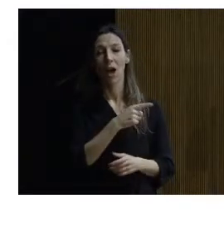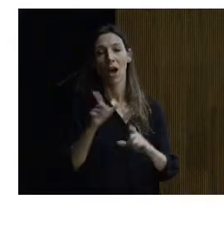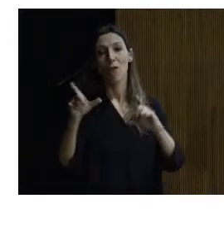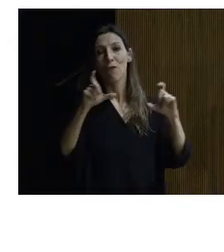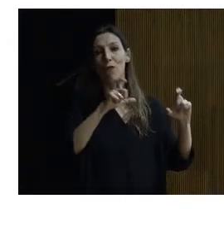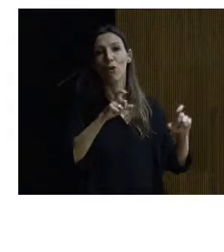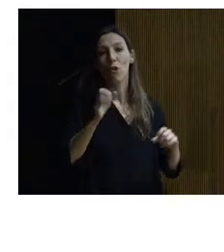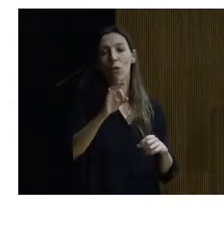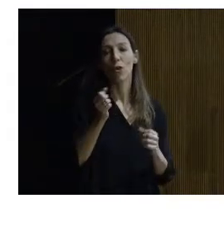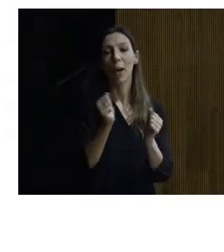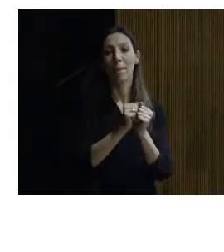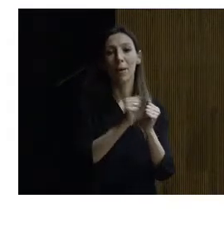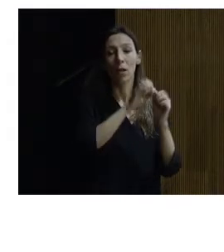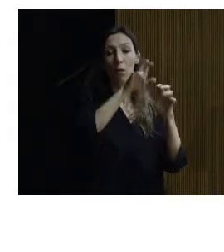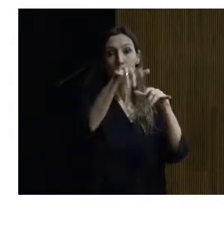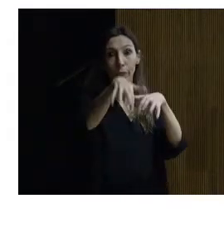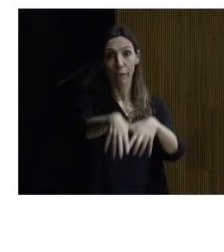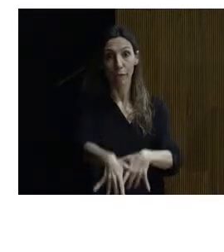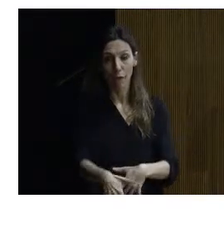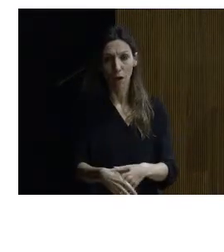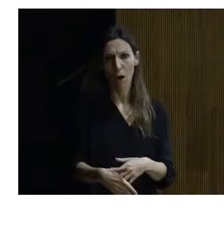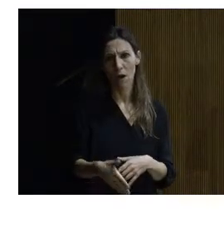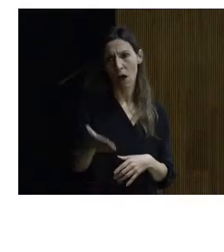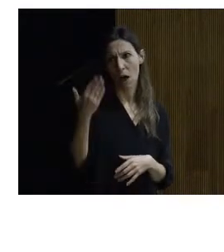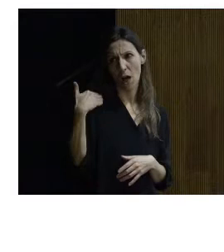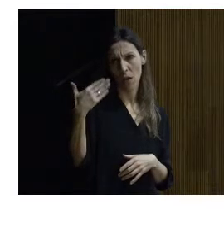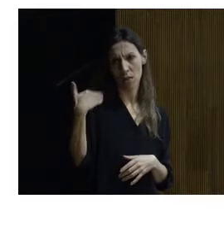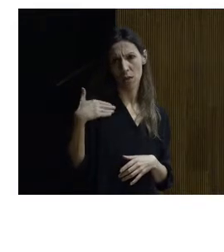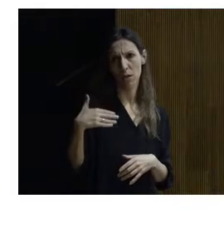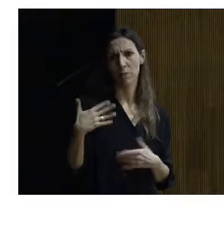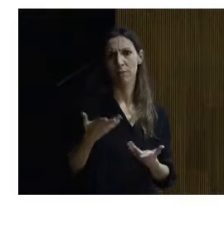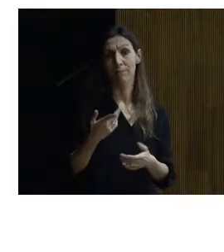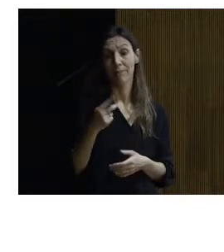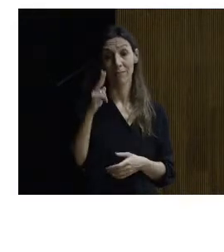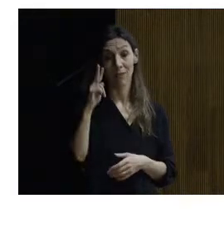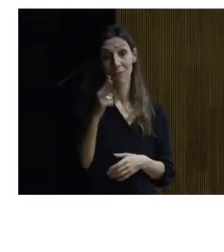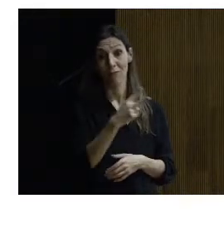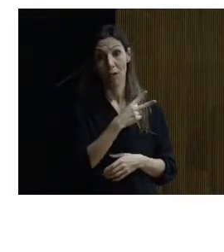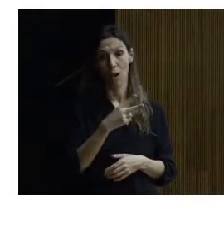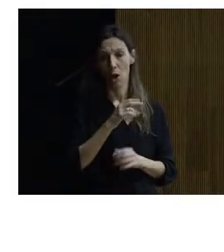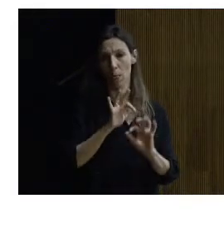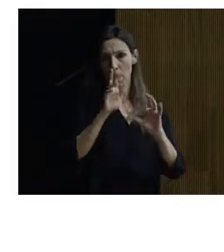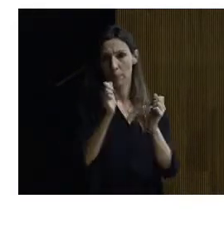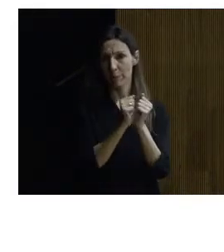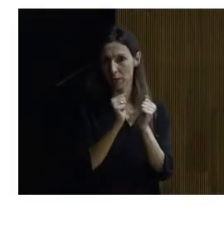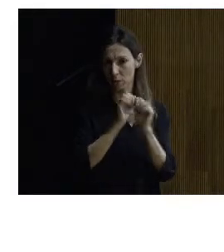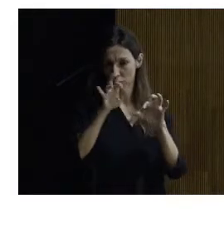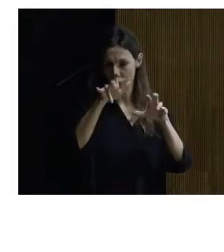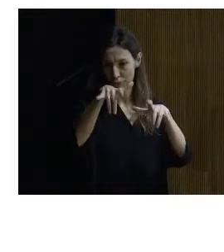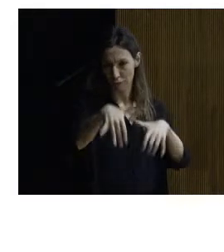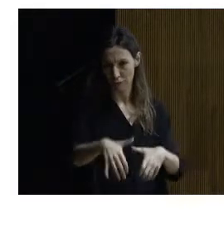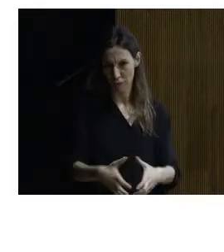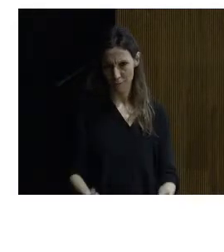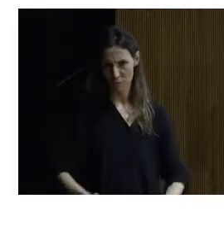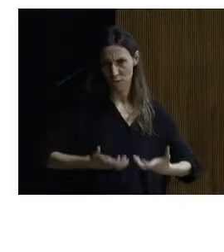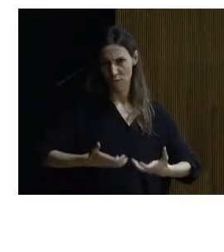un desprendimiento ¿no? hace unos años aquí veis fijaros cómo son los desprendimientos allí de repente una piedra que pesa unas cuantas